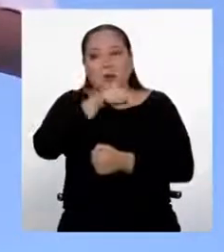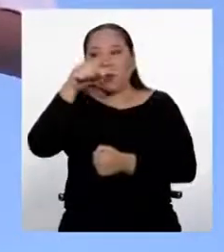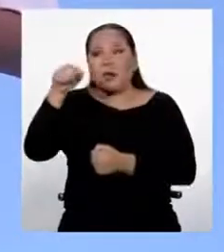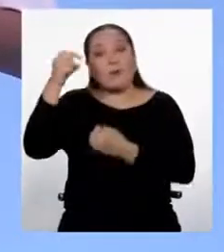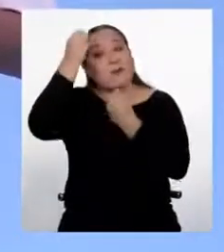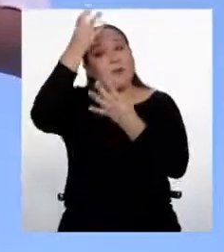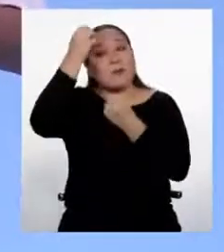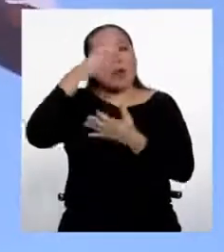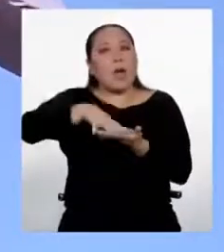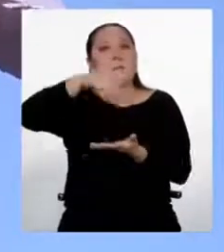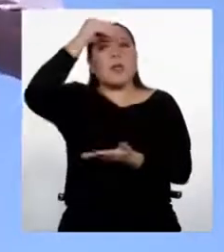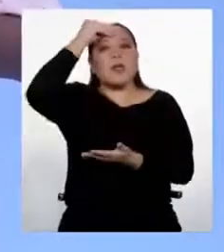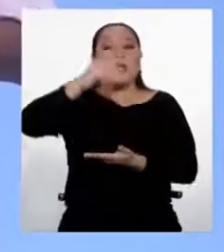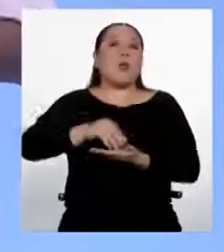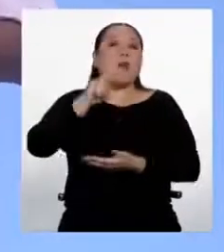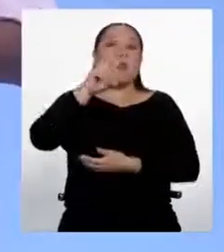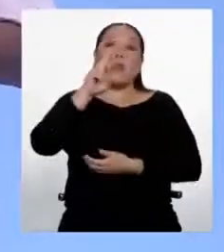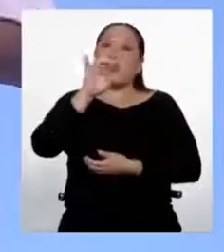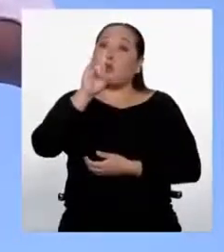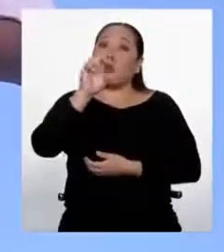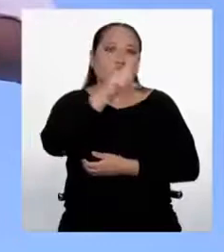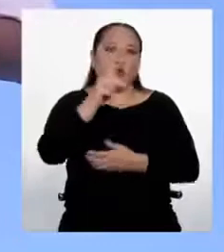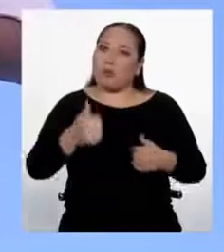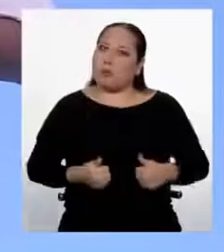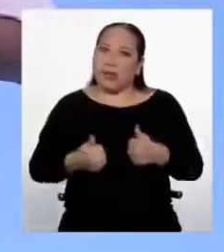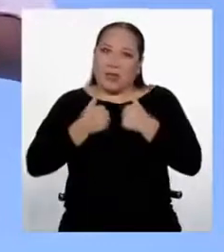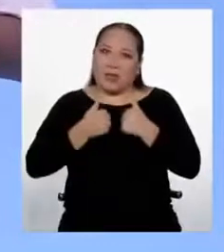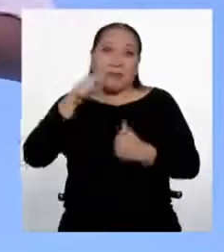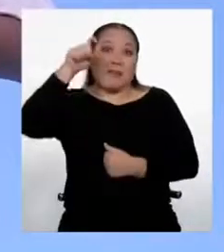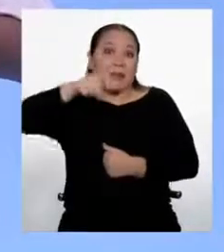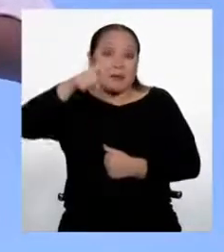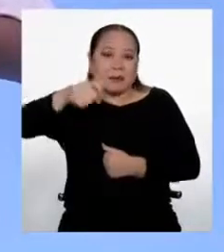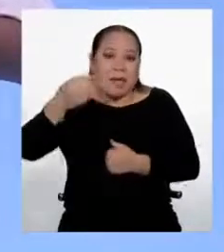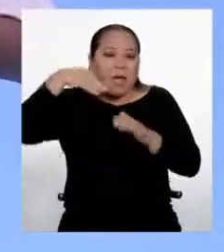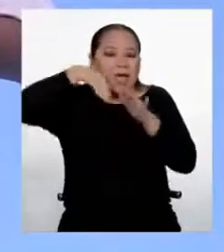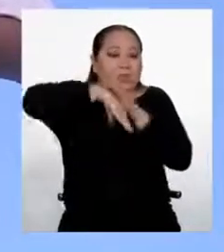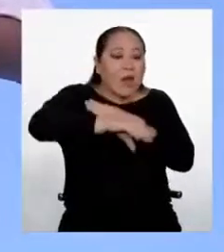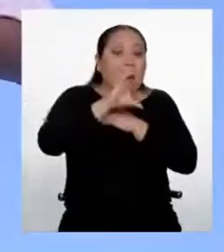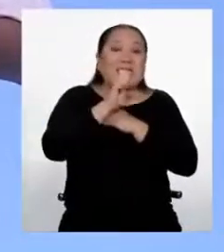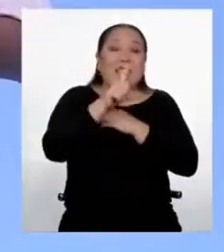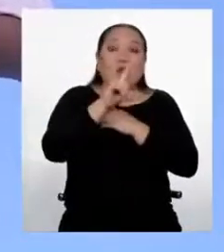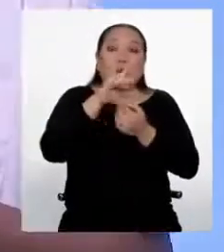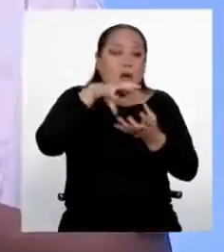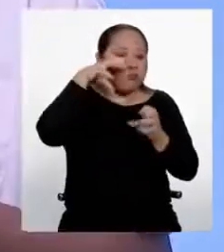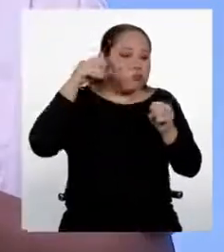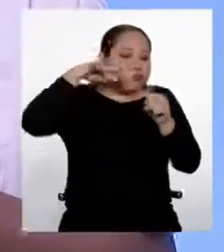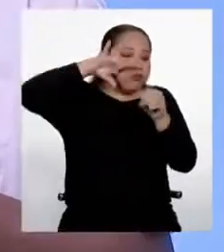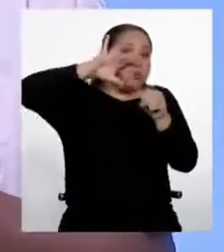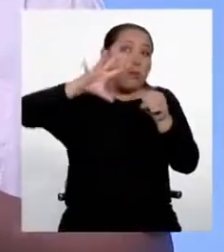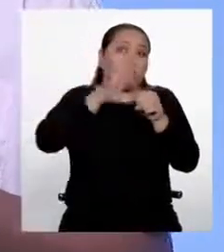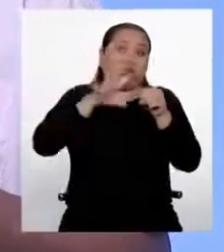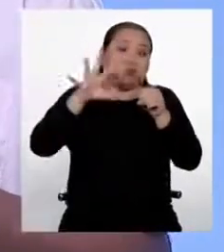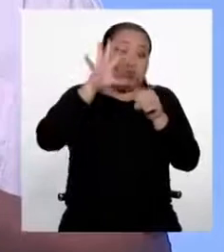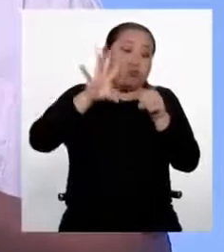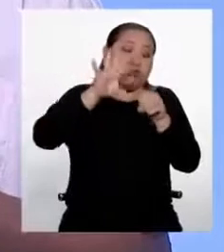hemos aprendido que los virus no son seres vivos y necesitan ingresar a una célula para multiplicarse. Que el